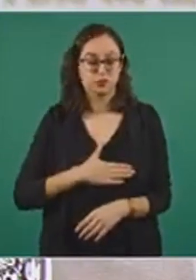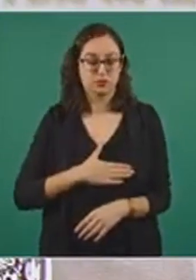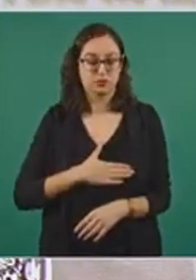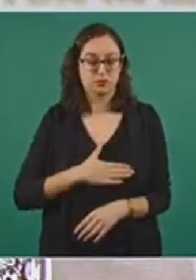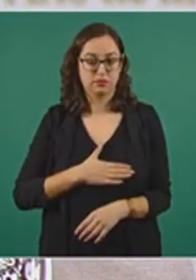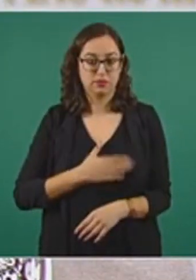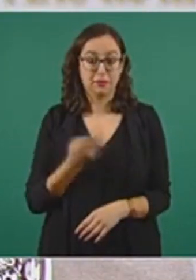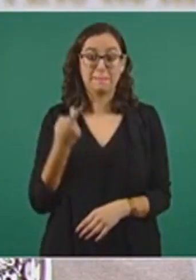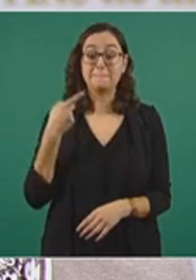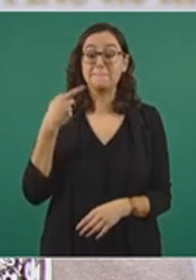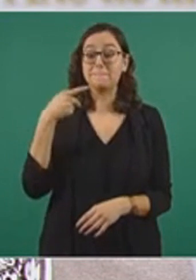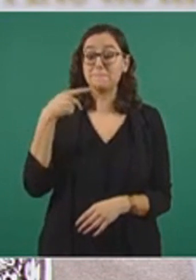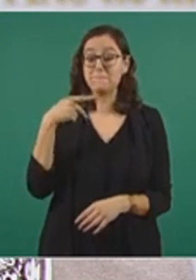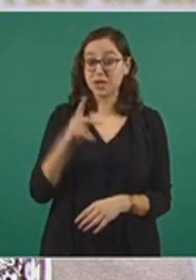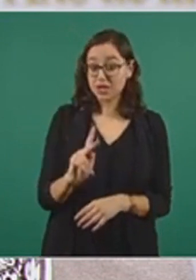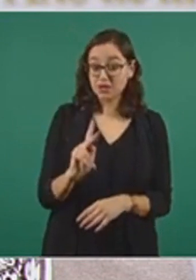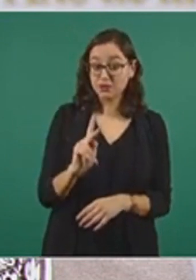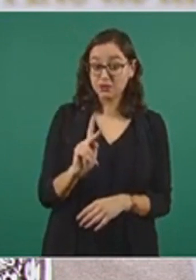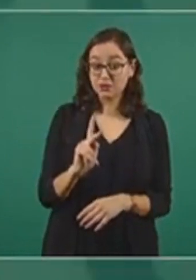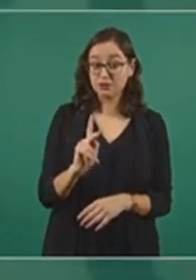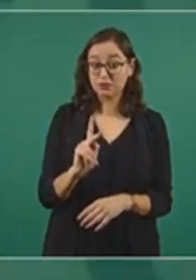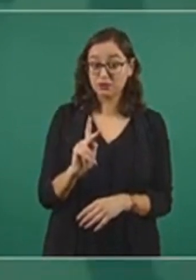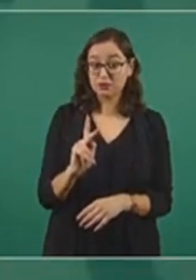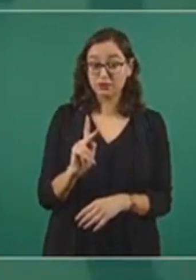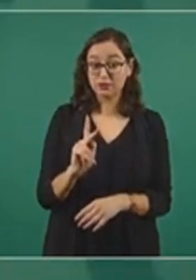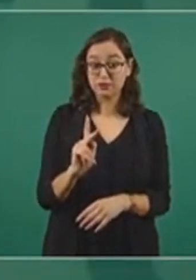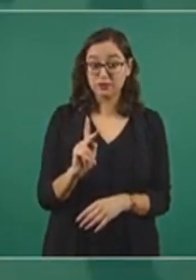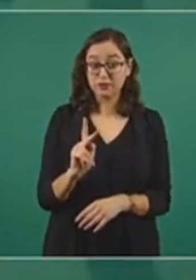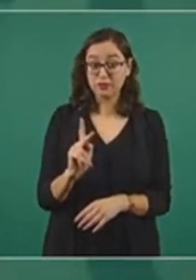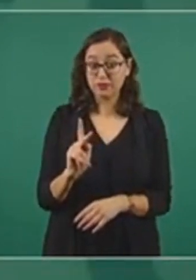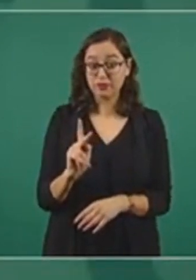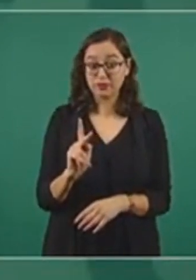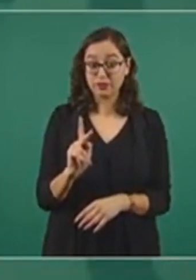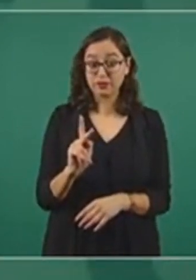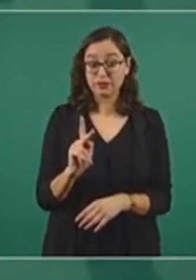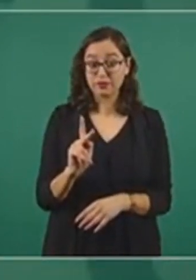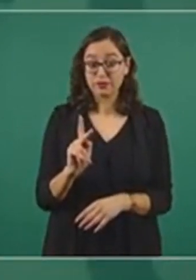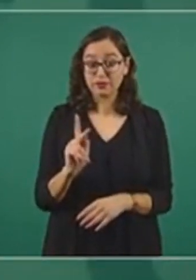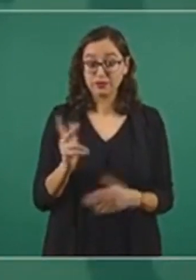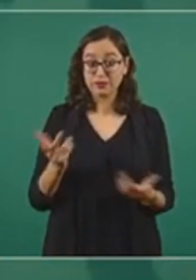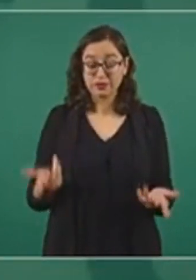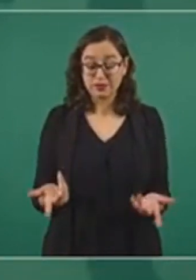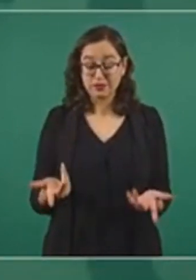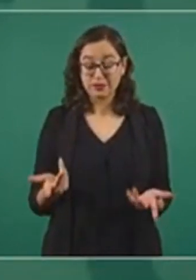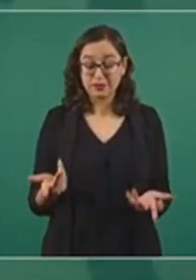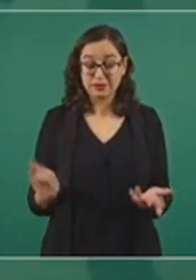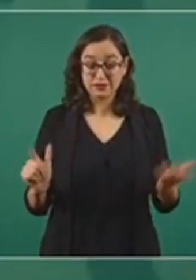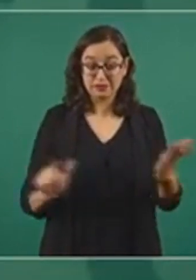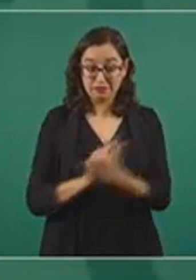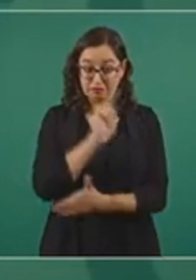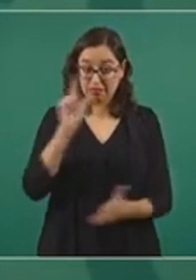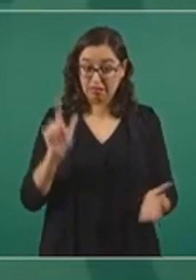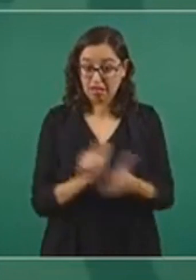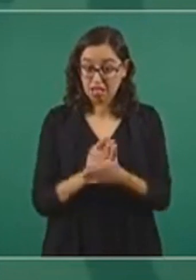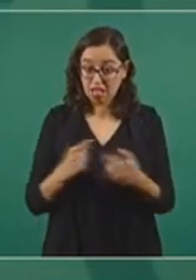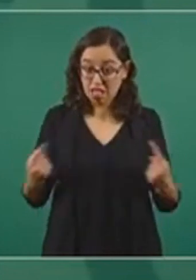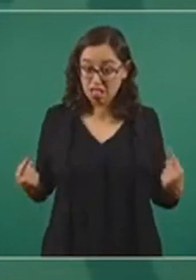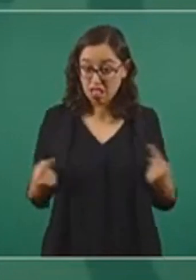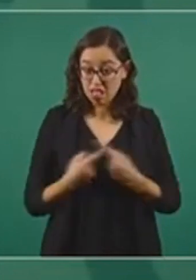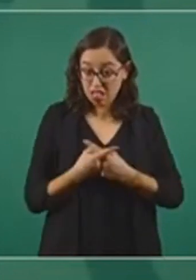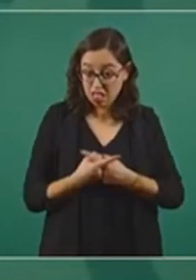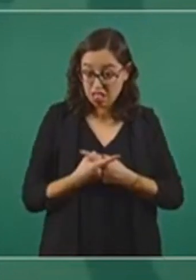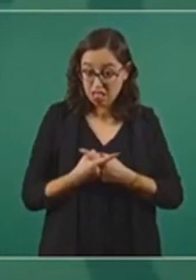cometer la injusticia de darle más